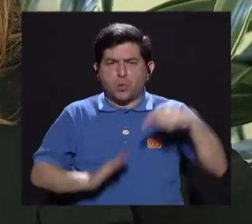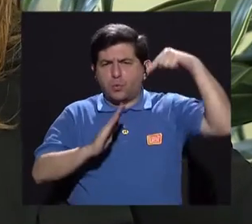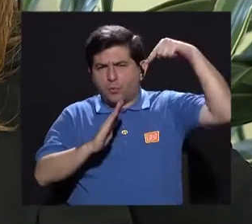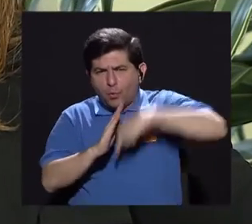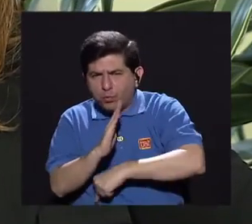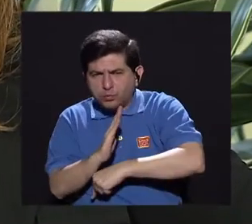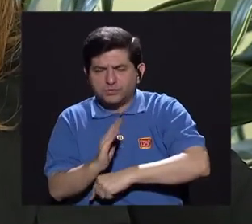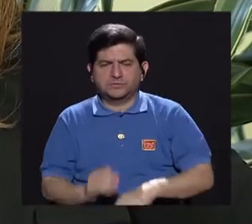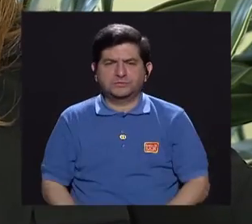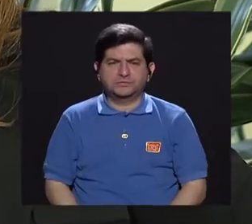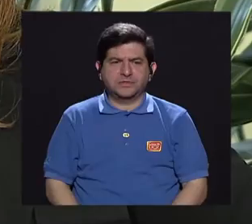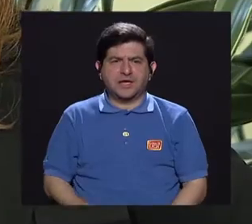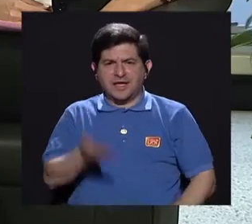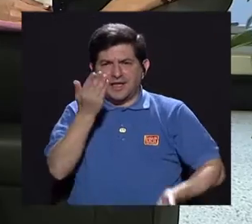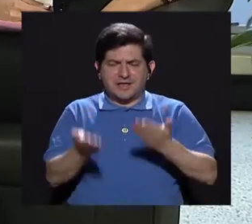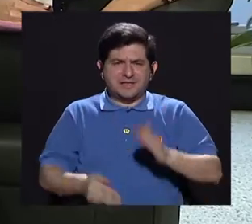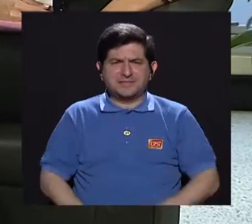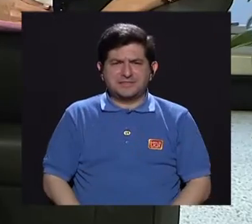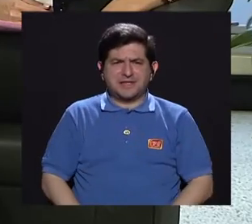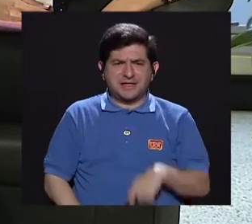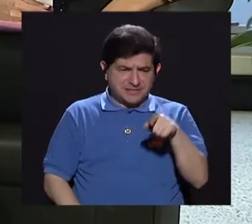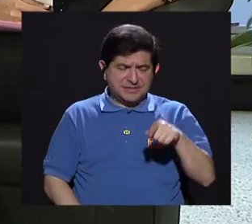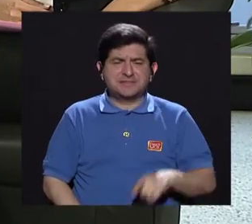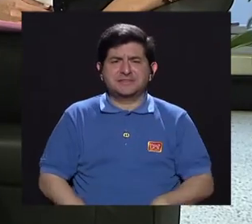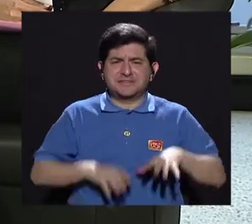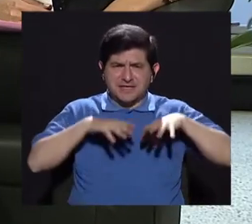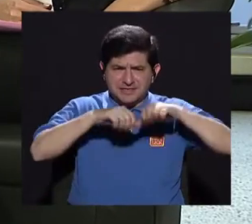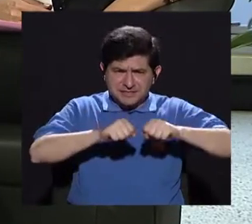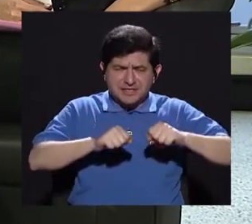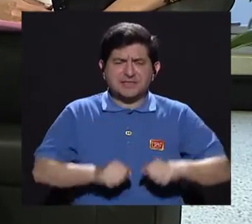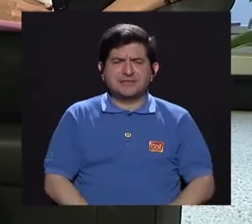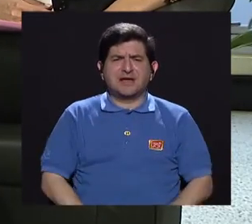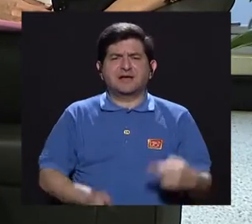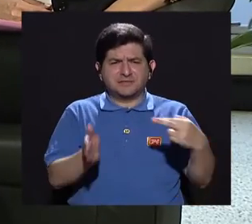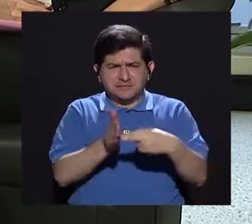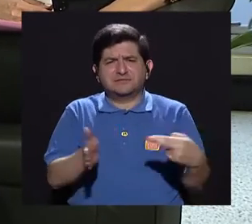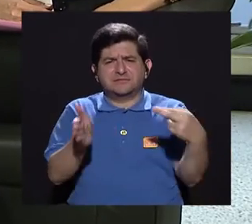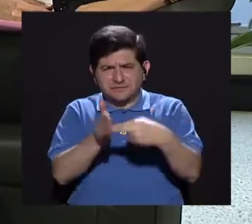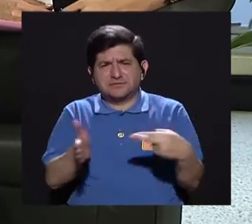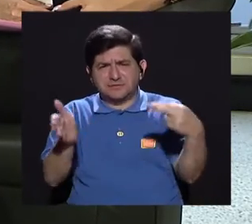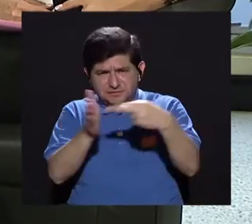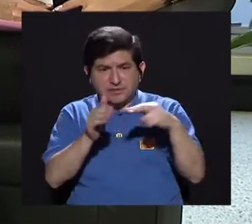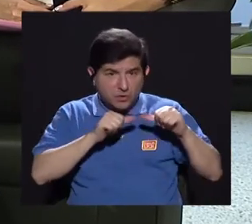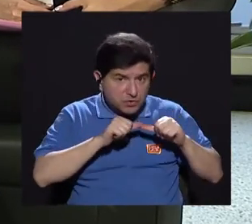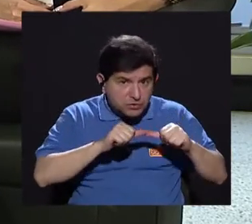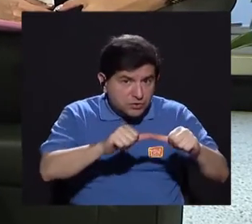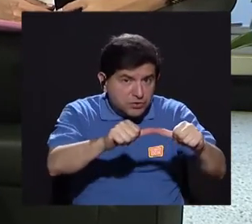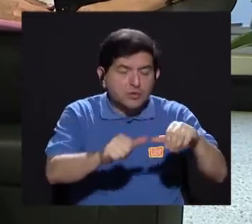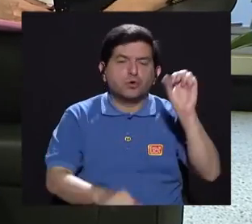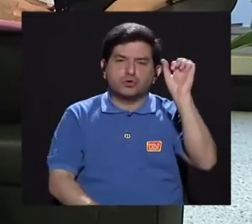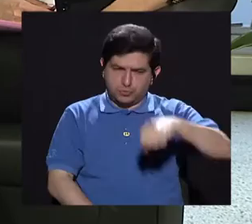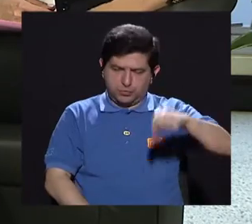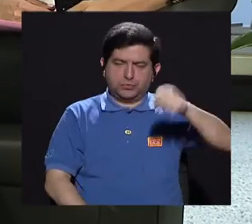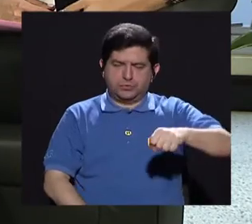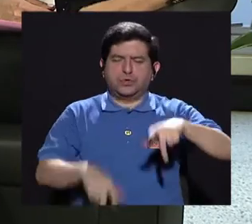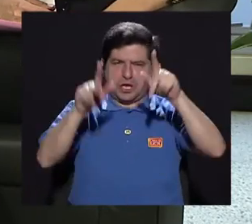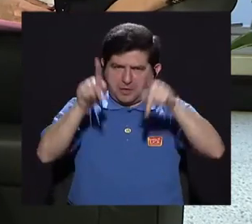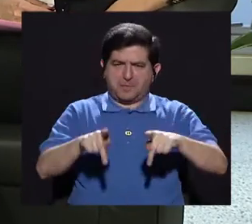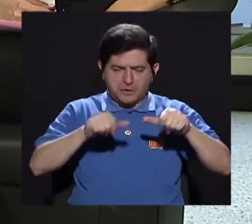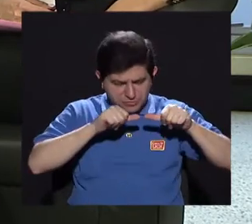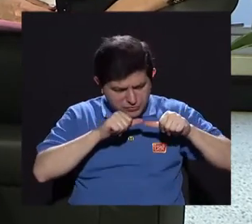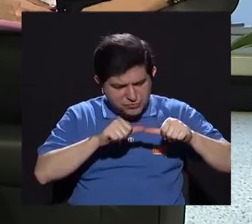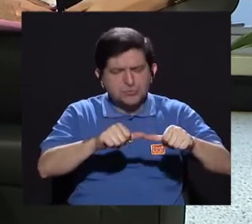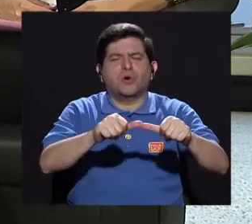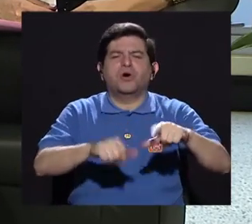aguda. Sí, requeriría una, digamos, citas frecuentes. ¿A eso te referís con el crónico? Sí, Cuando es el paciente